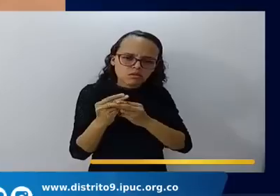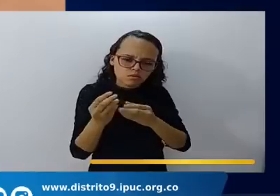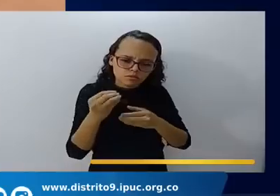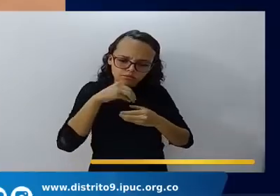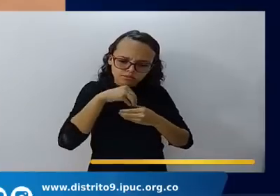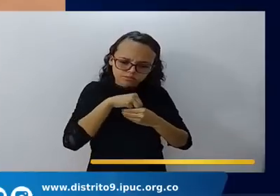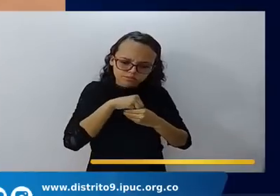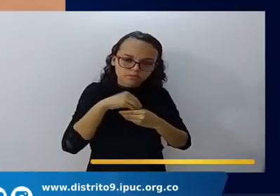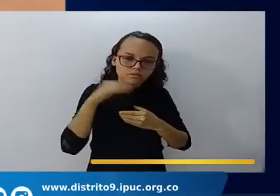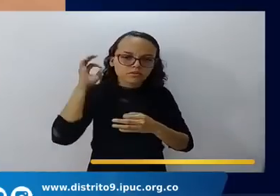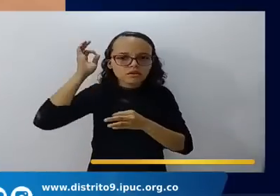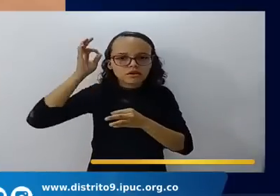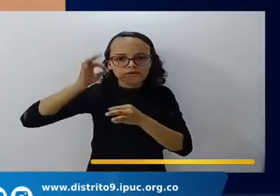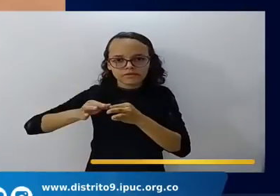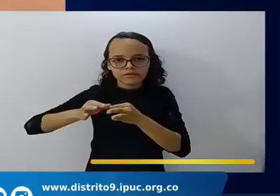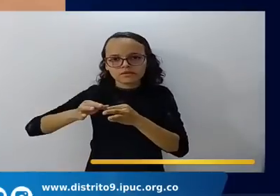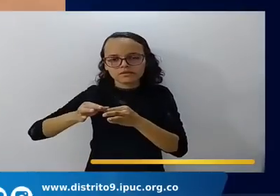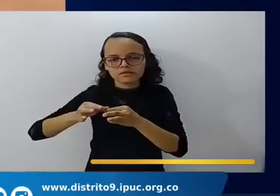la fe